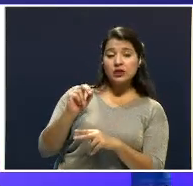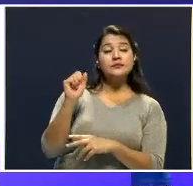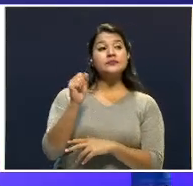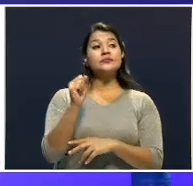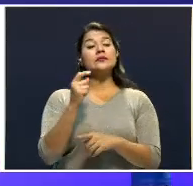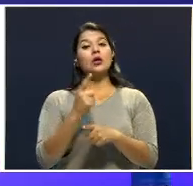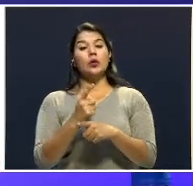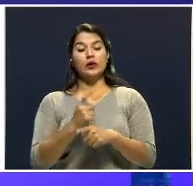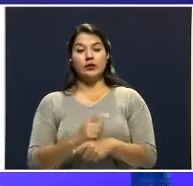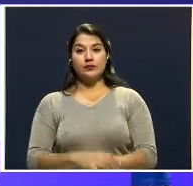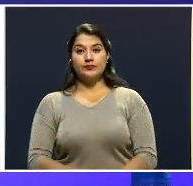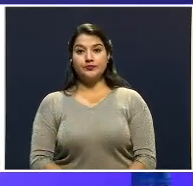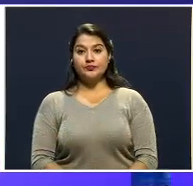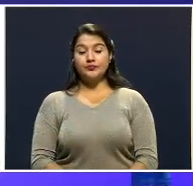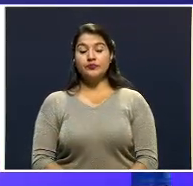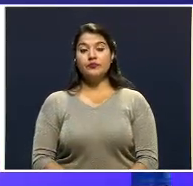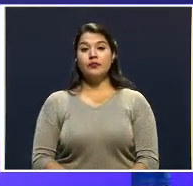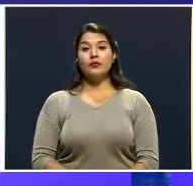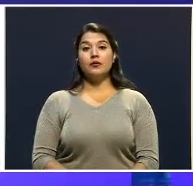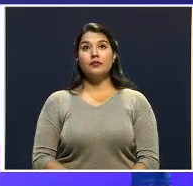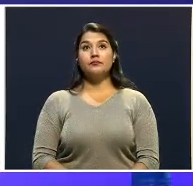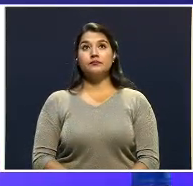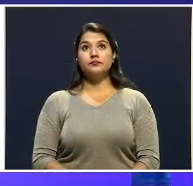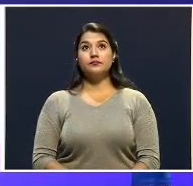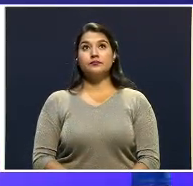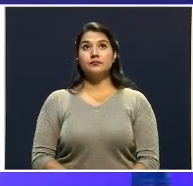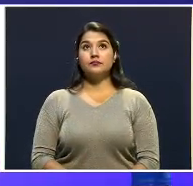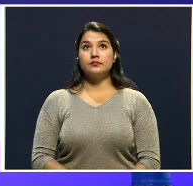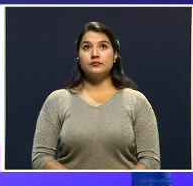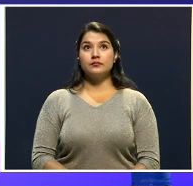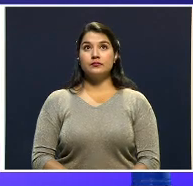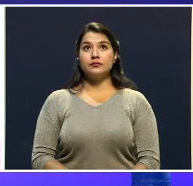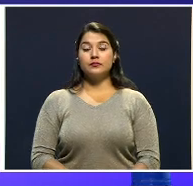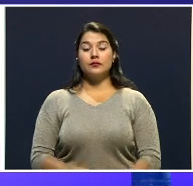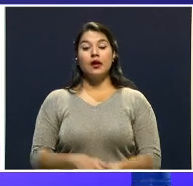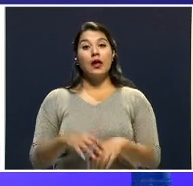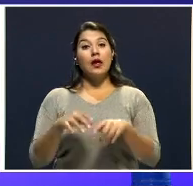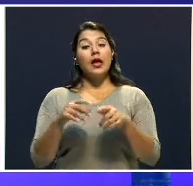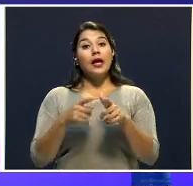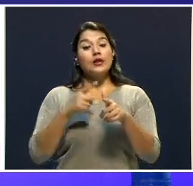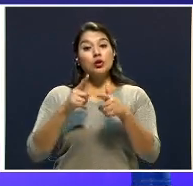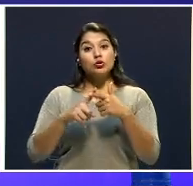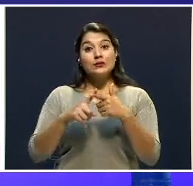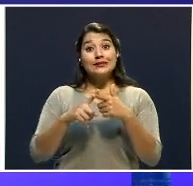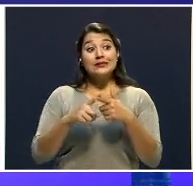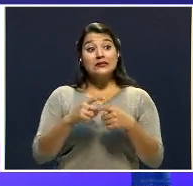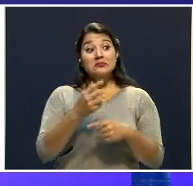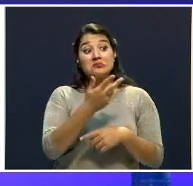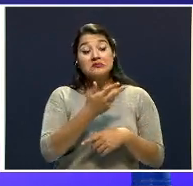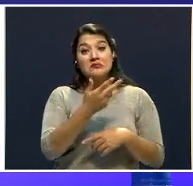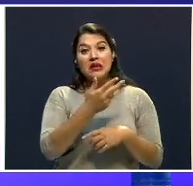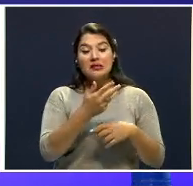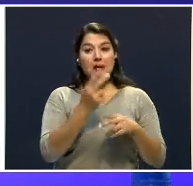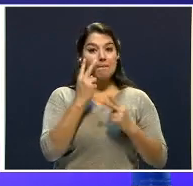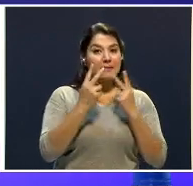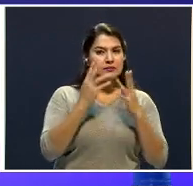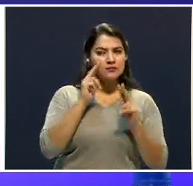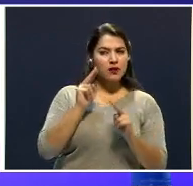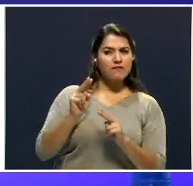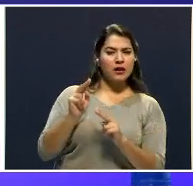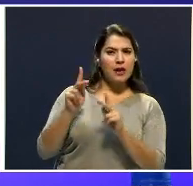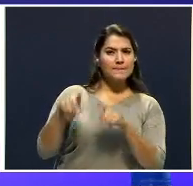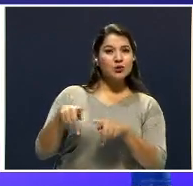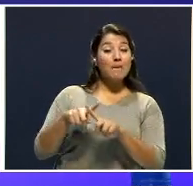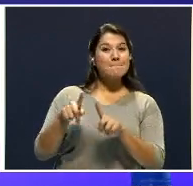desaparece. Y no solamente venga esa persona, sino que a esa persona la ven con un